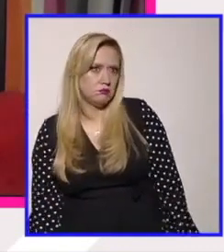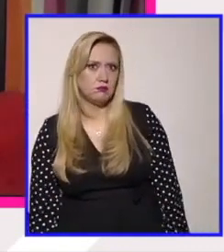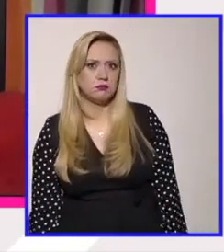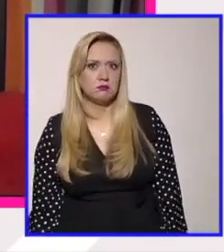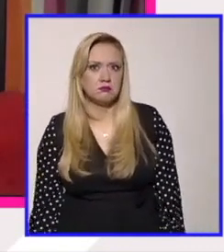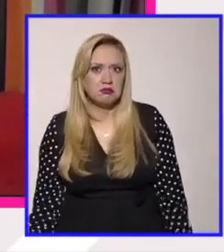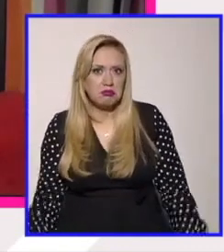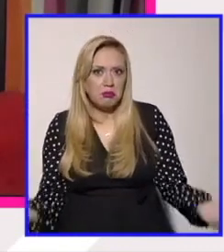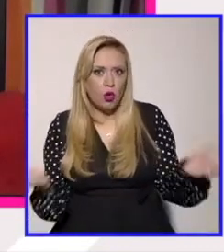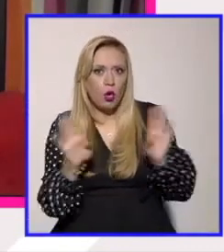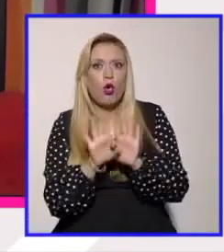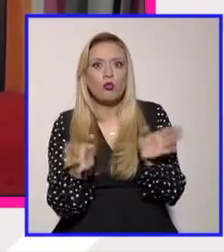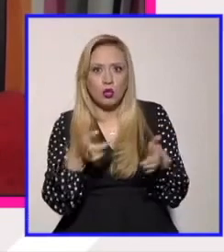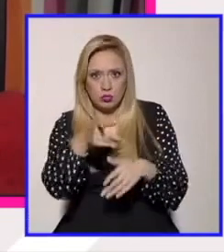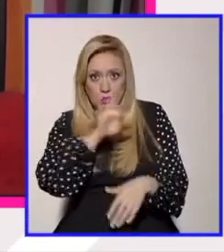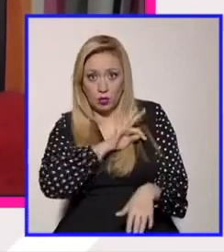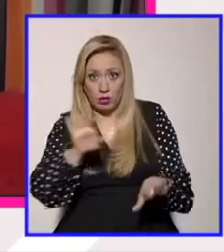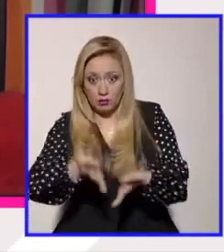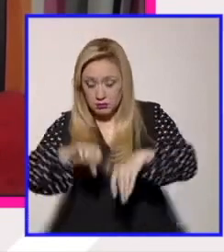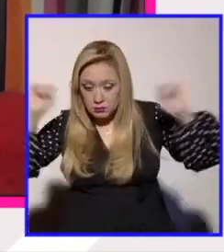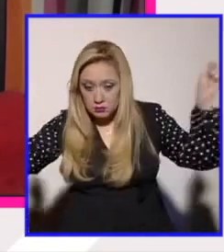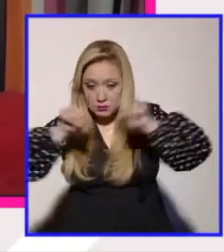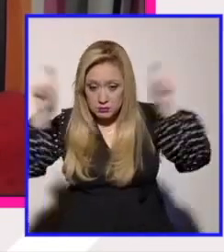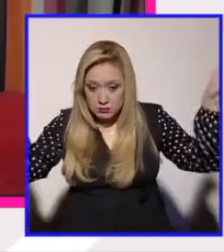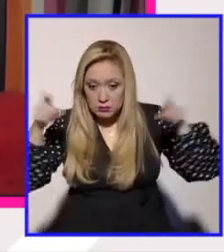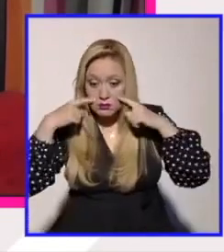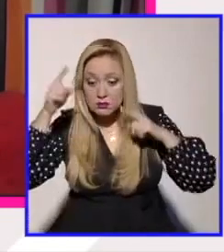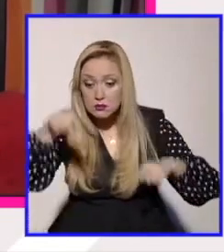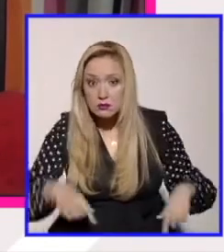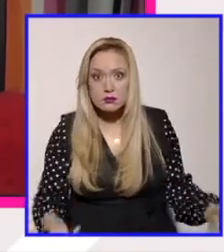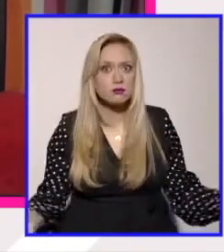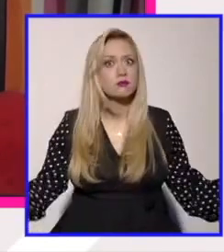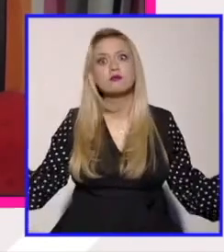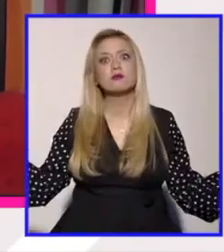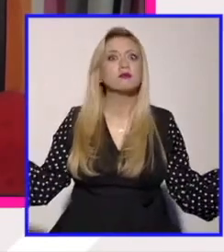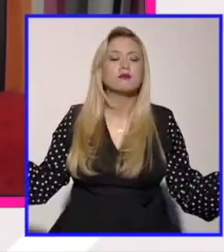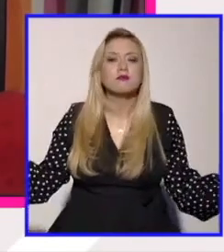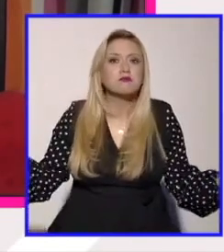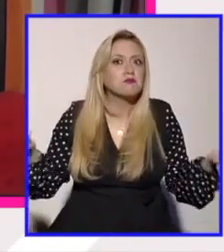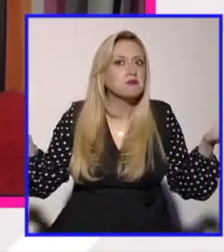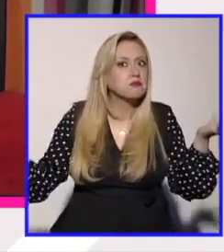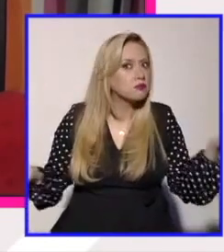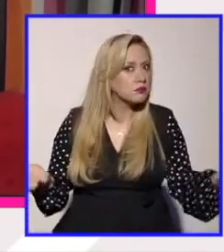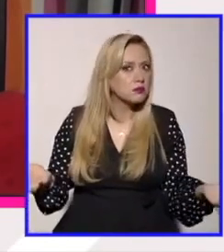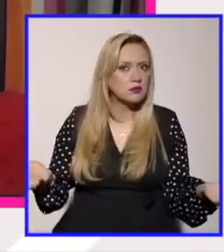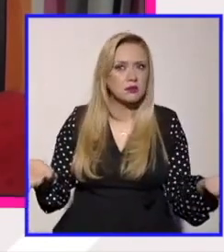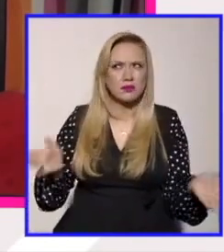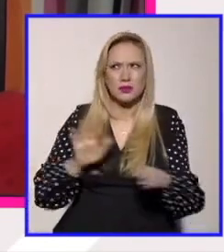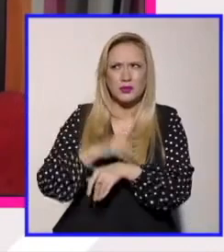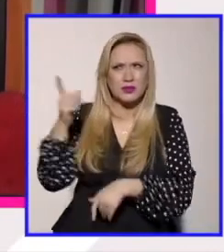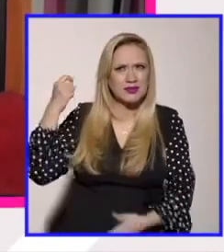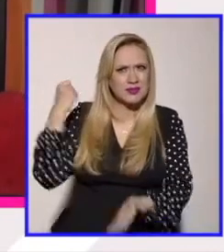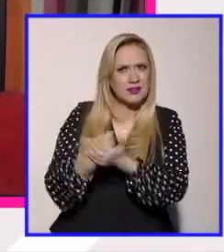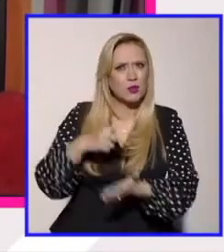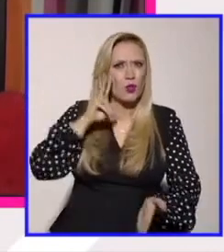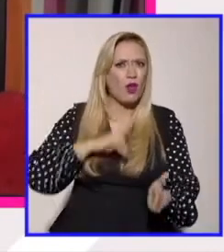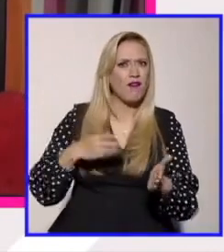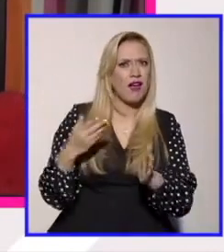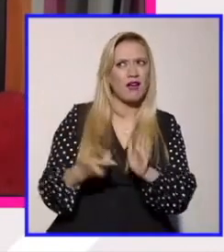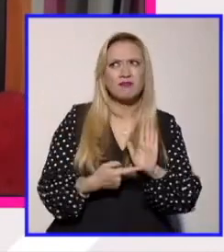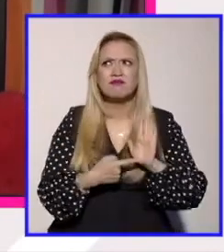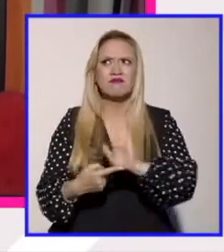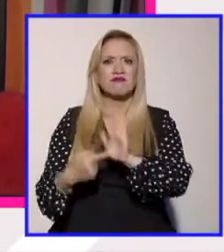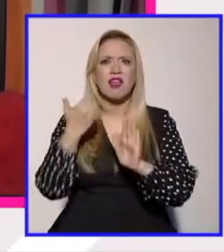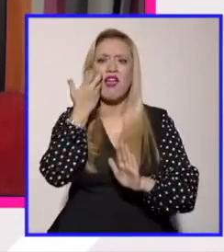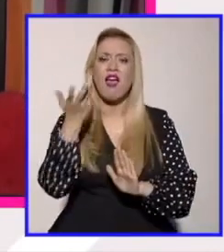de verificarlo y podemos interrogar a las políticas públicas y me parece legítimo y me parece que es una discusión que